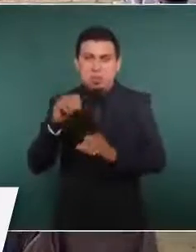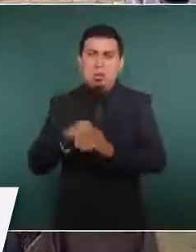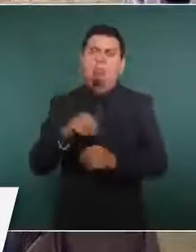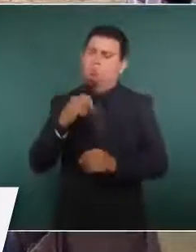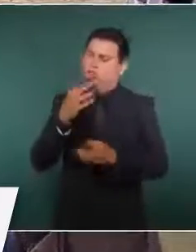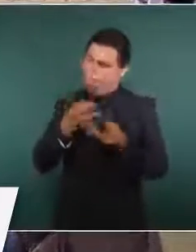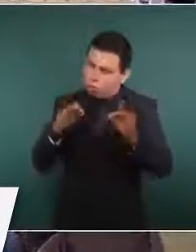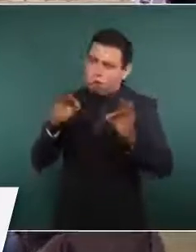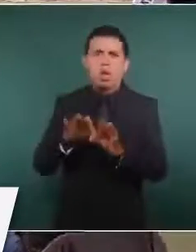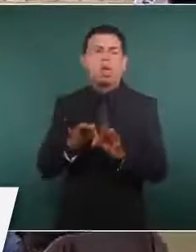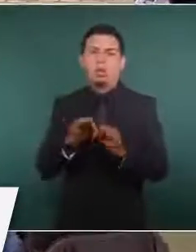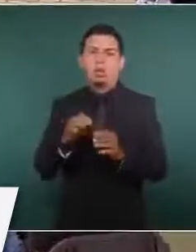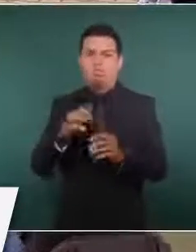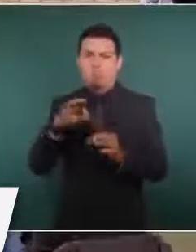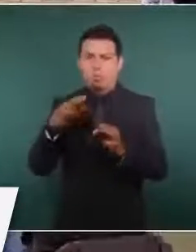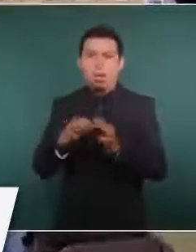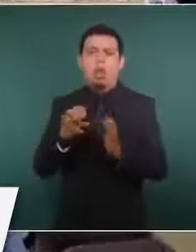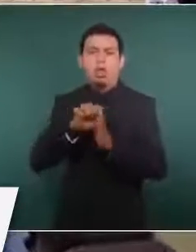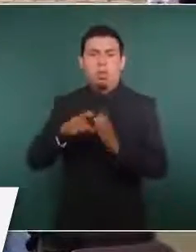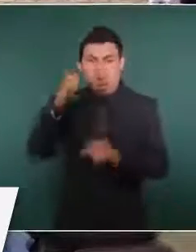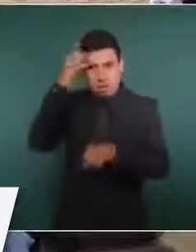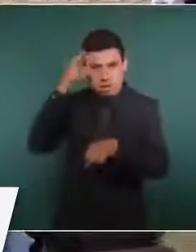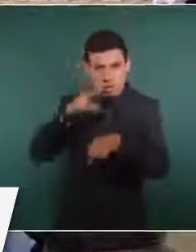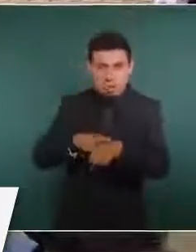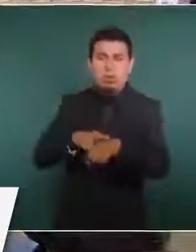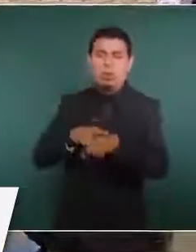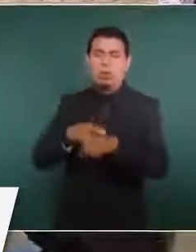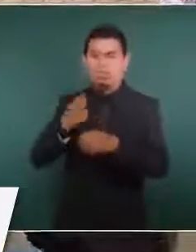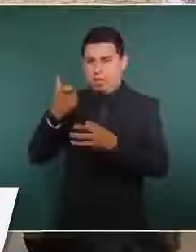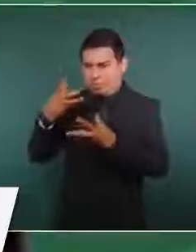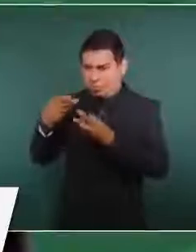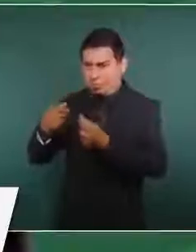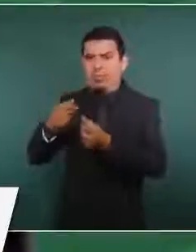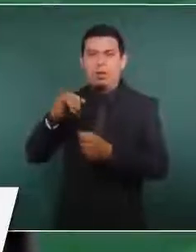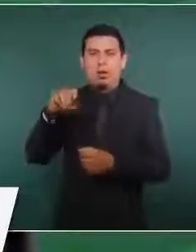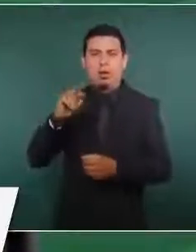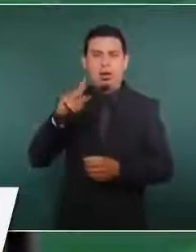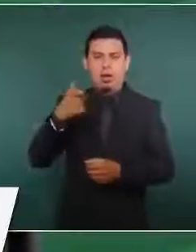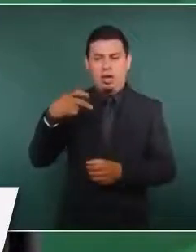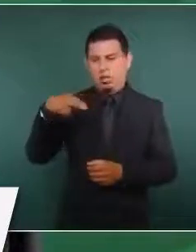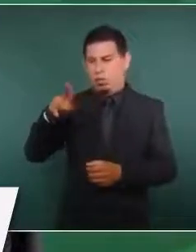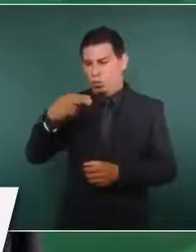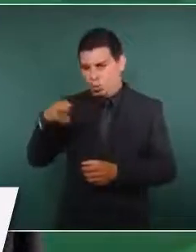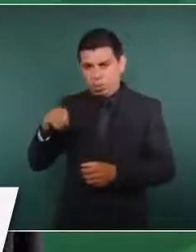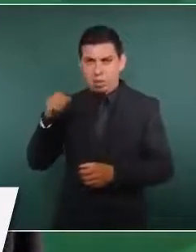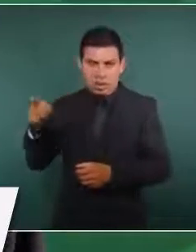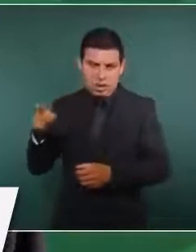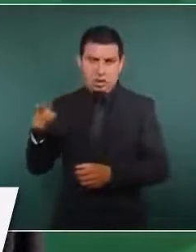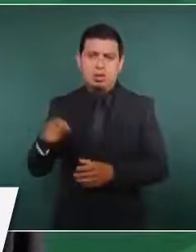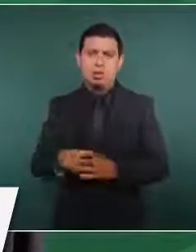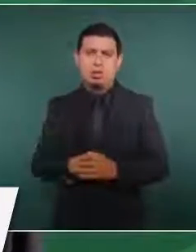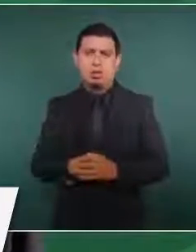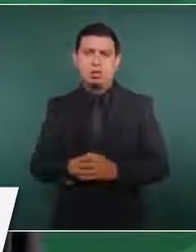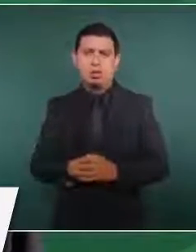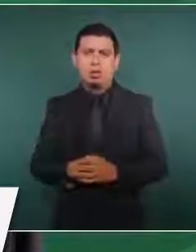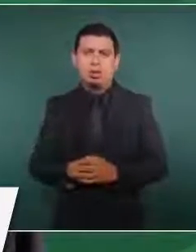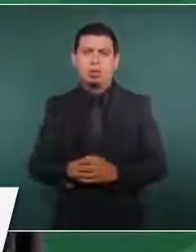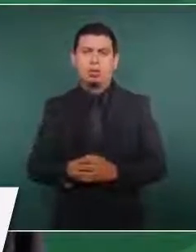director de inversiones de la Secretaría de Hacienda, Jorge Nuño, está